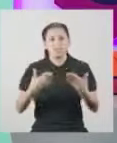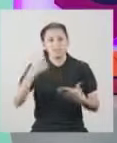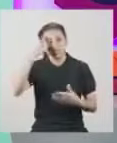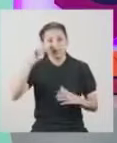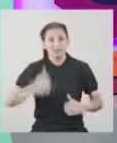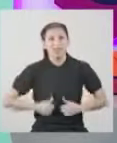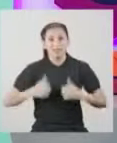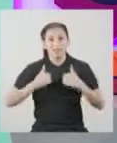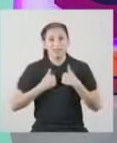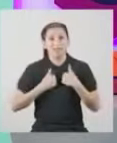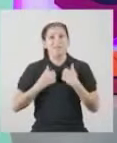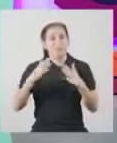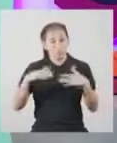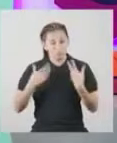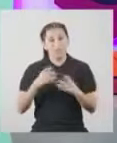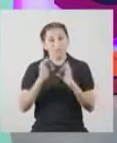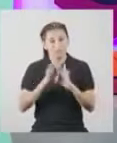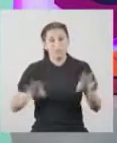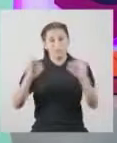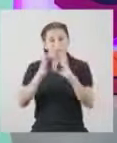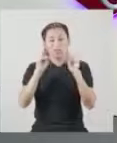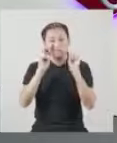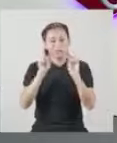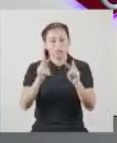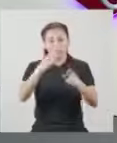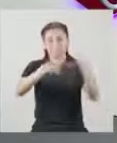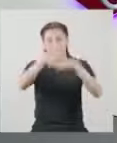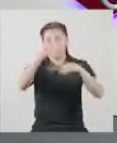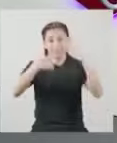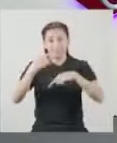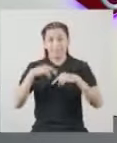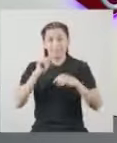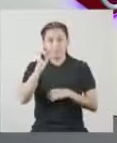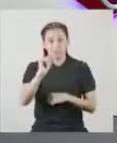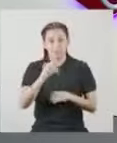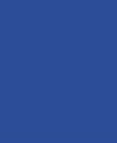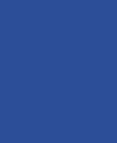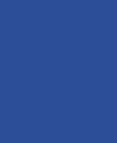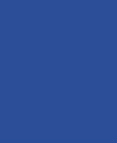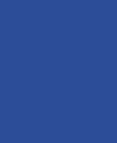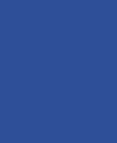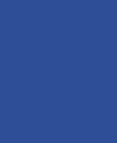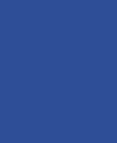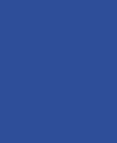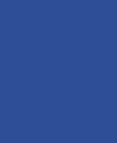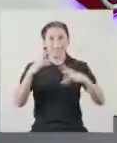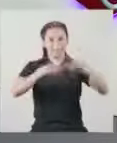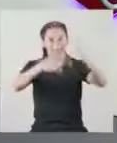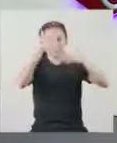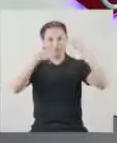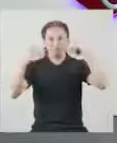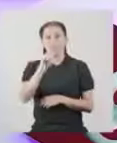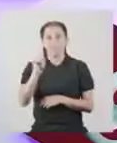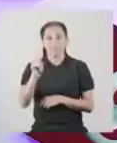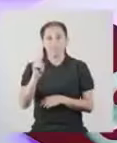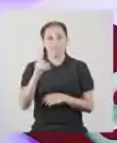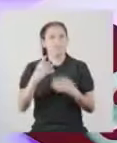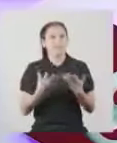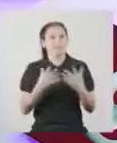de situaciones de la vida. Así que vale la pena conocerlas. Regresamos en un ratito. Ya estamos de vuelta.